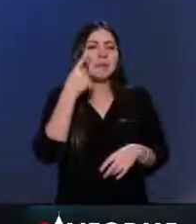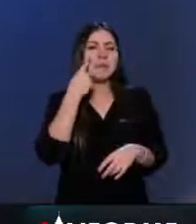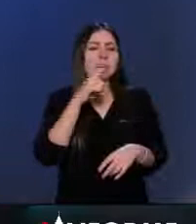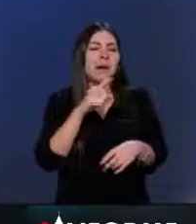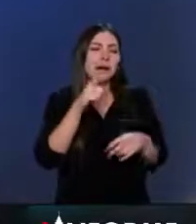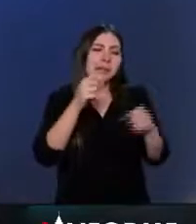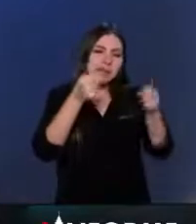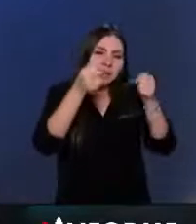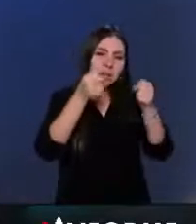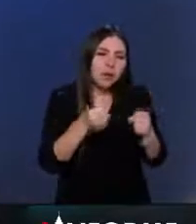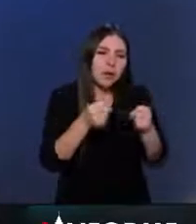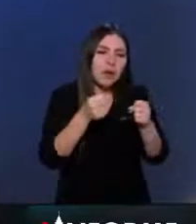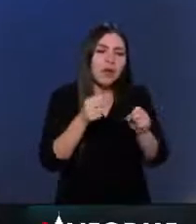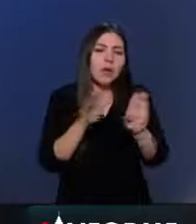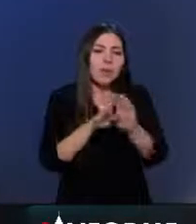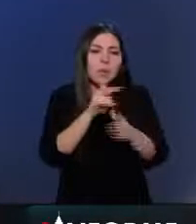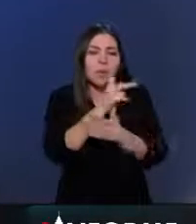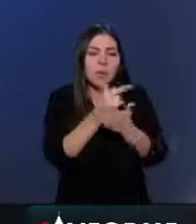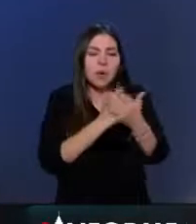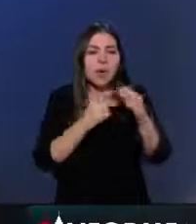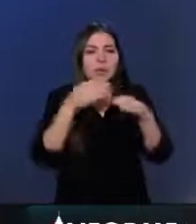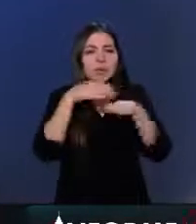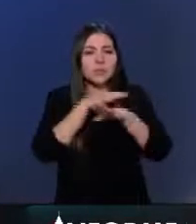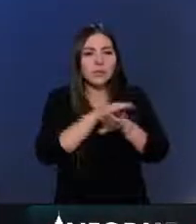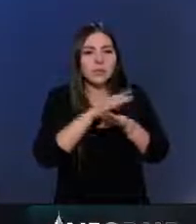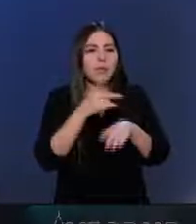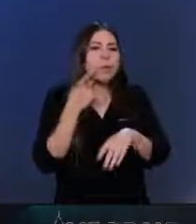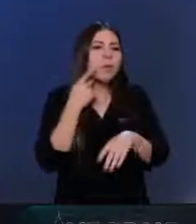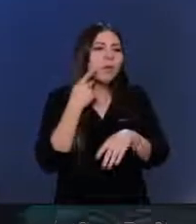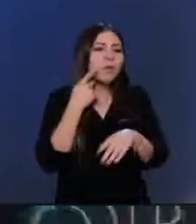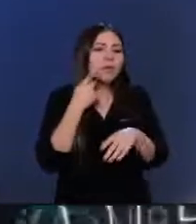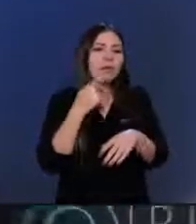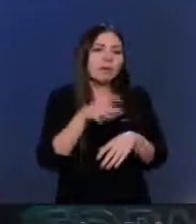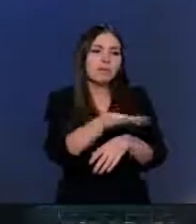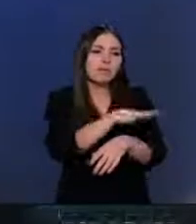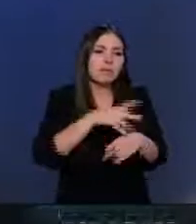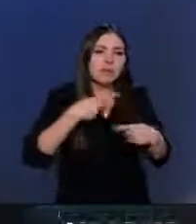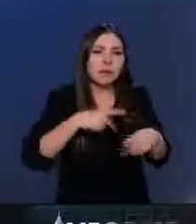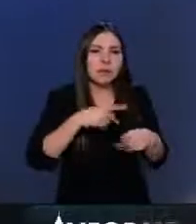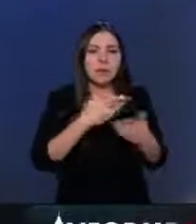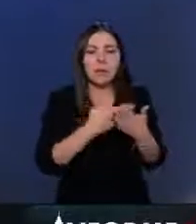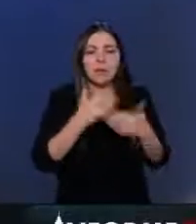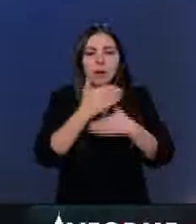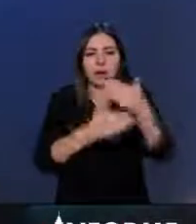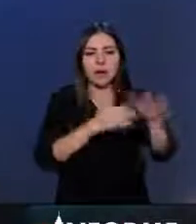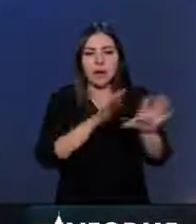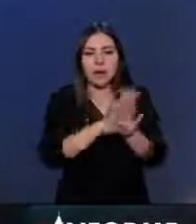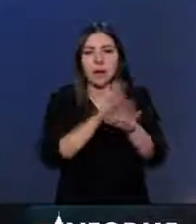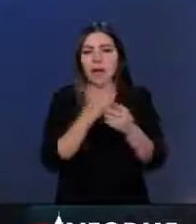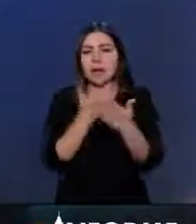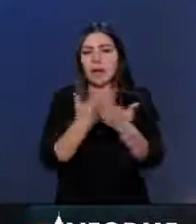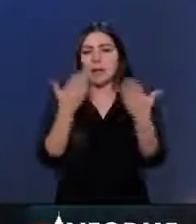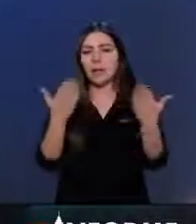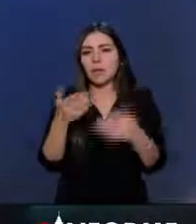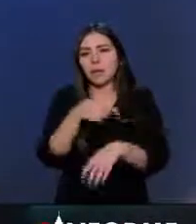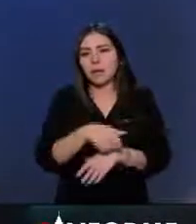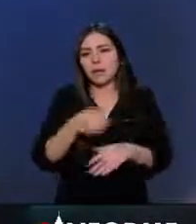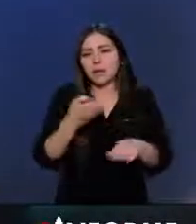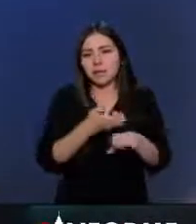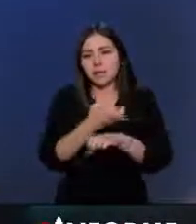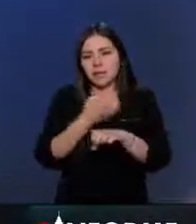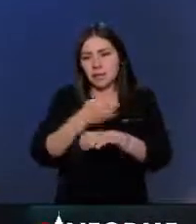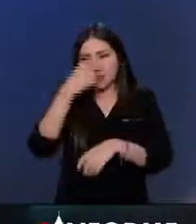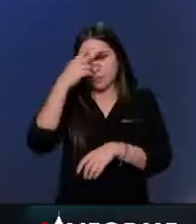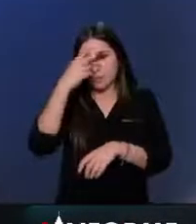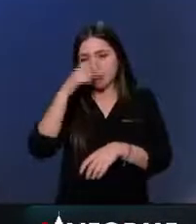muy contundentes. En este momento, la entidad, la Ciudad de México, la capital nacional, se coloca entre las seis entidades más pobladas, como